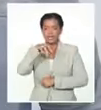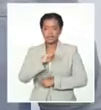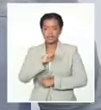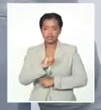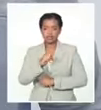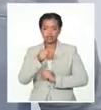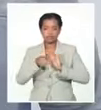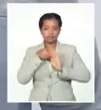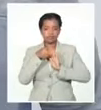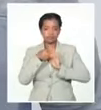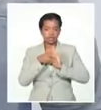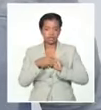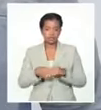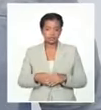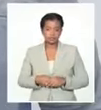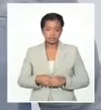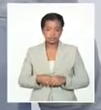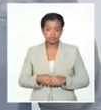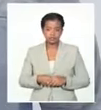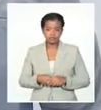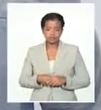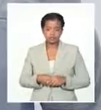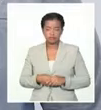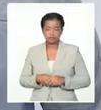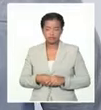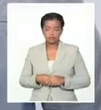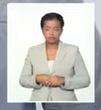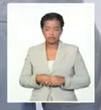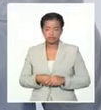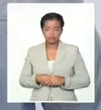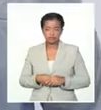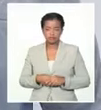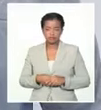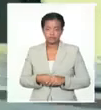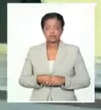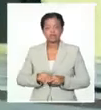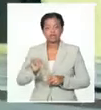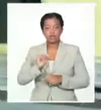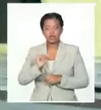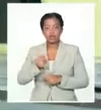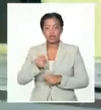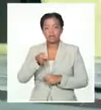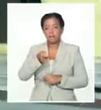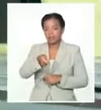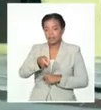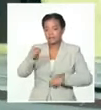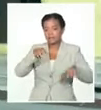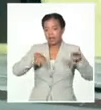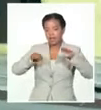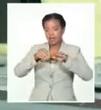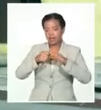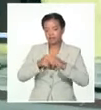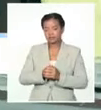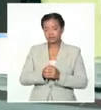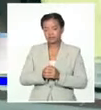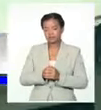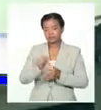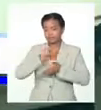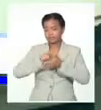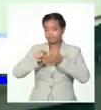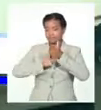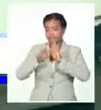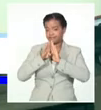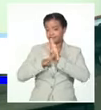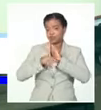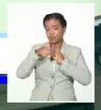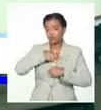circula hacia Guane, se le modifica el recorrido para acercarle a los pobladores hacia la playa. El diseño de la programación en julio y agosto